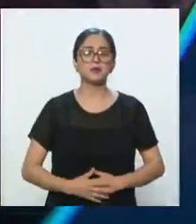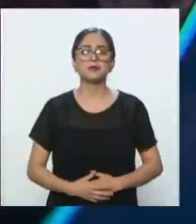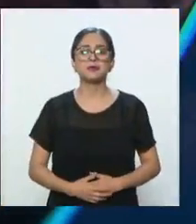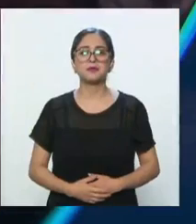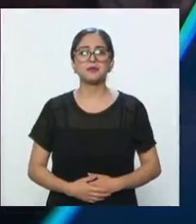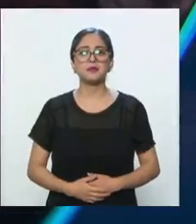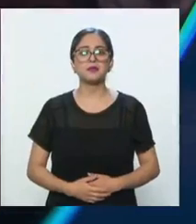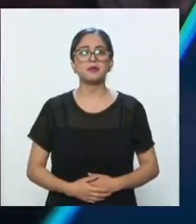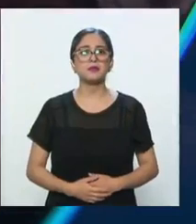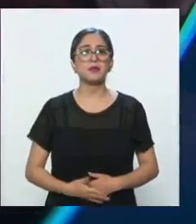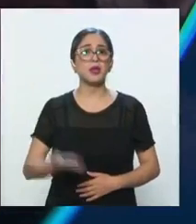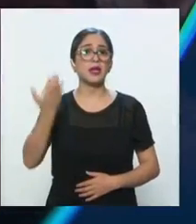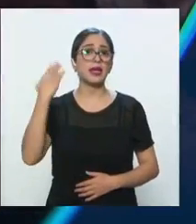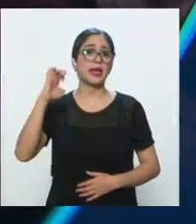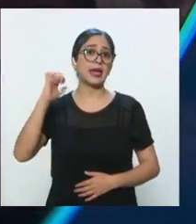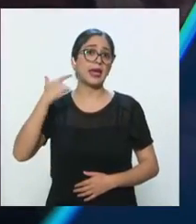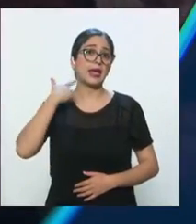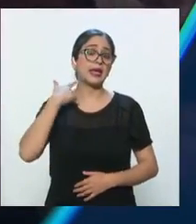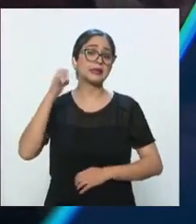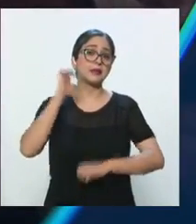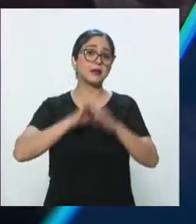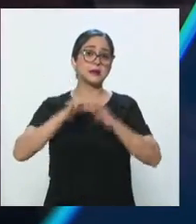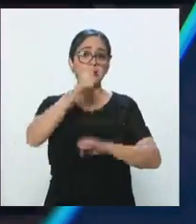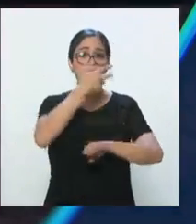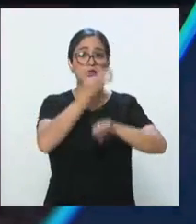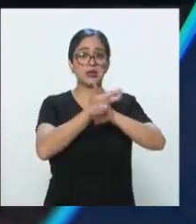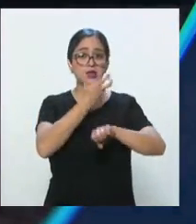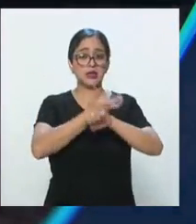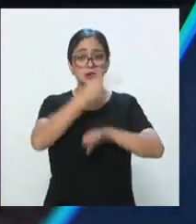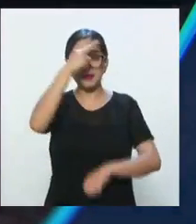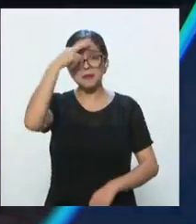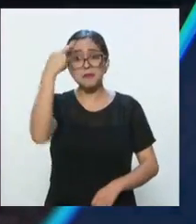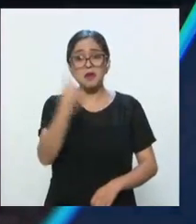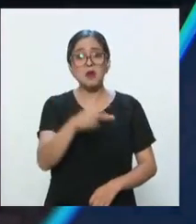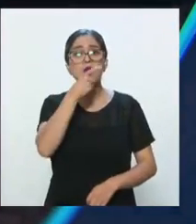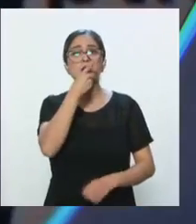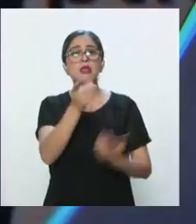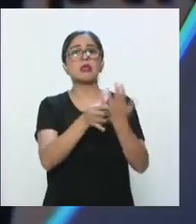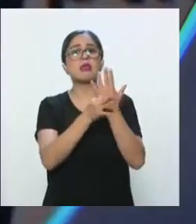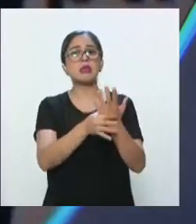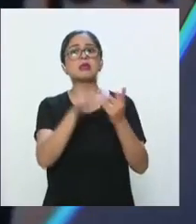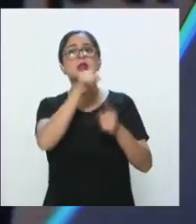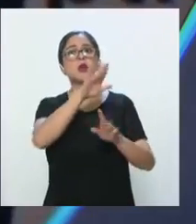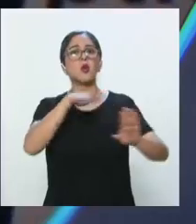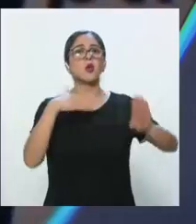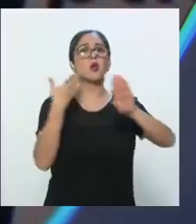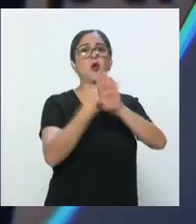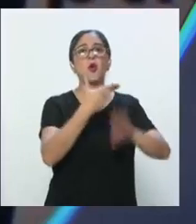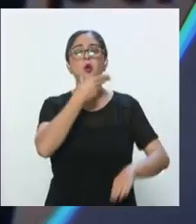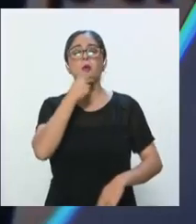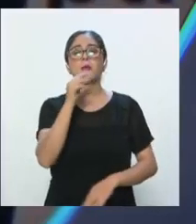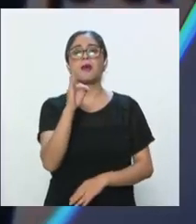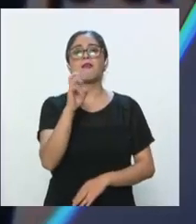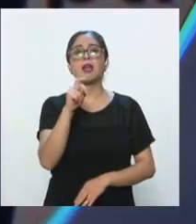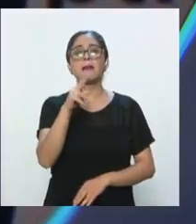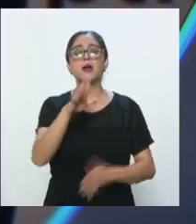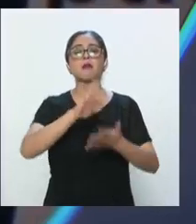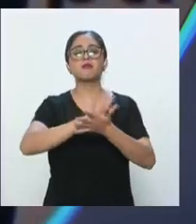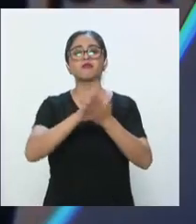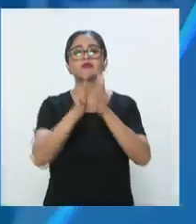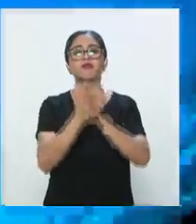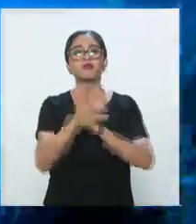Declaraciones de la ex embajadora de los Estados Unidos en México reviven acusaciones en contra de Felipe Calderón por nexos con el